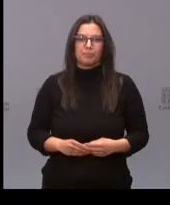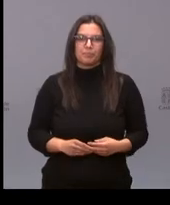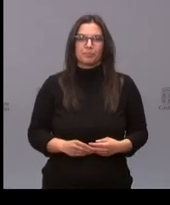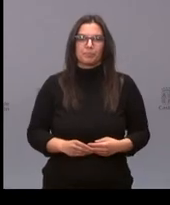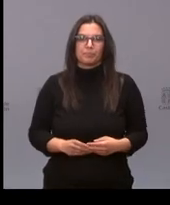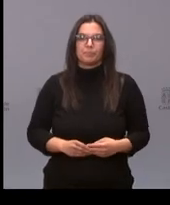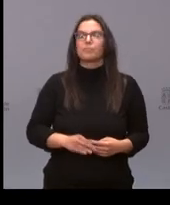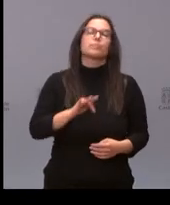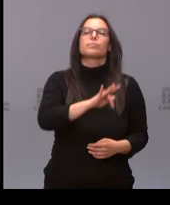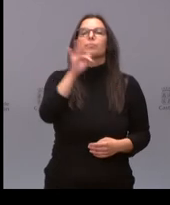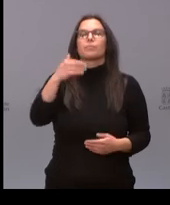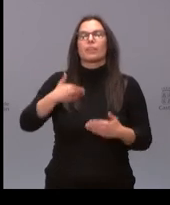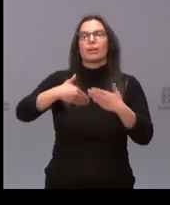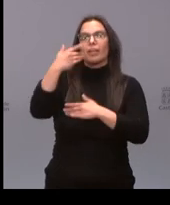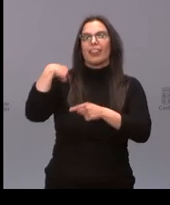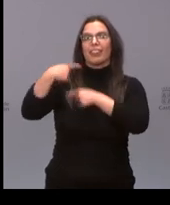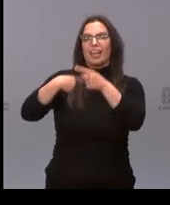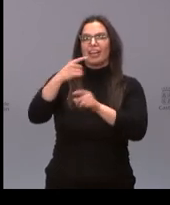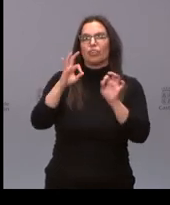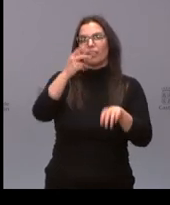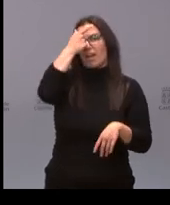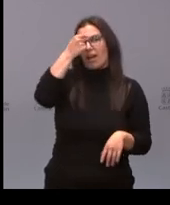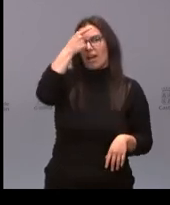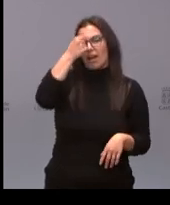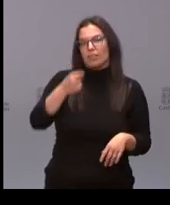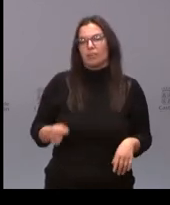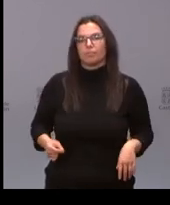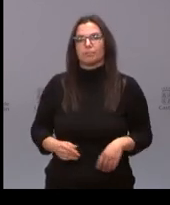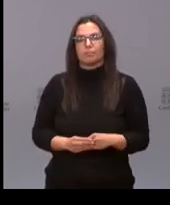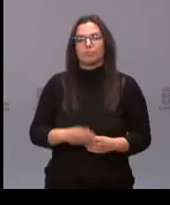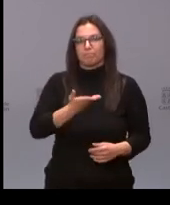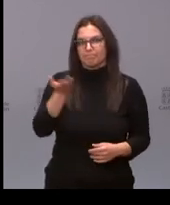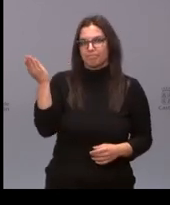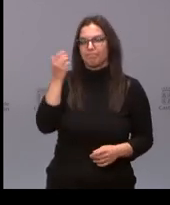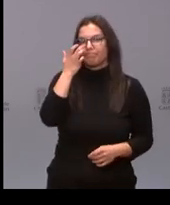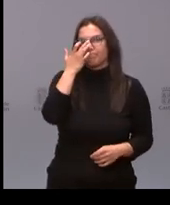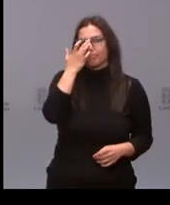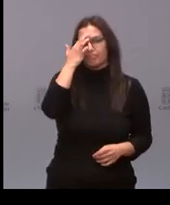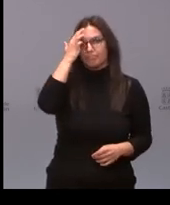Desde el diario de Avila nos sigue esta mañana Beatriz Más. Cuando quieras, Beatriz.